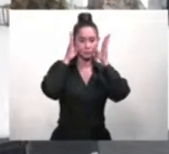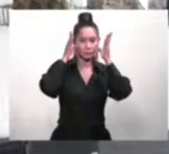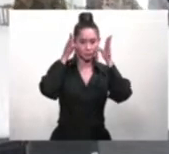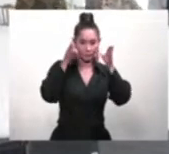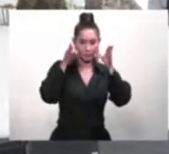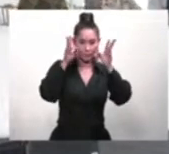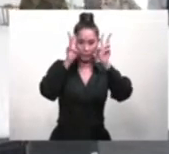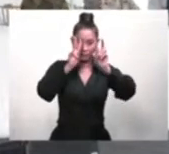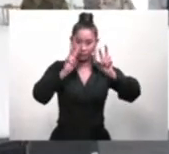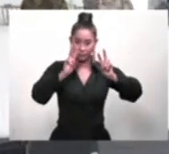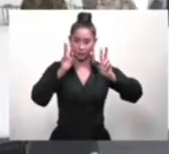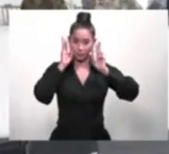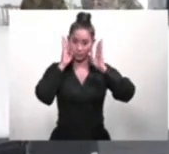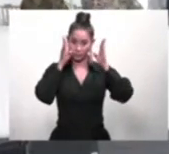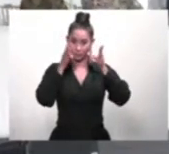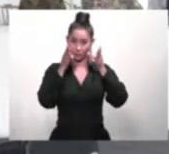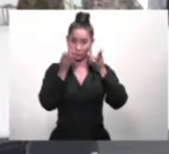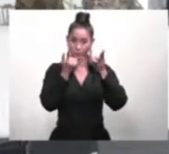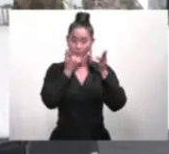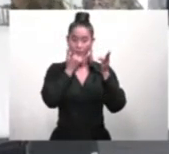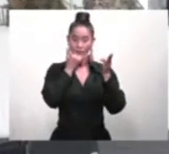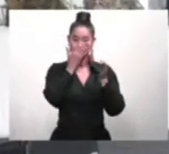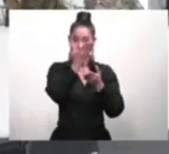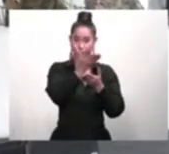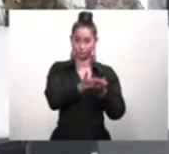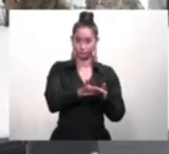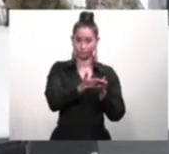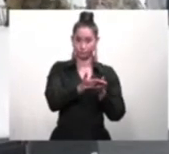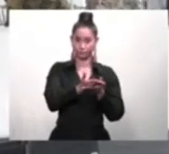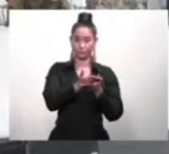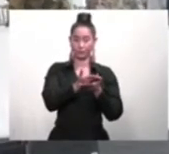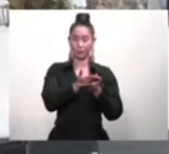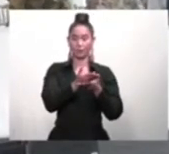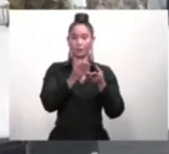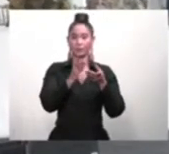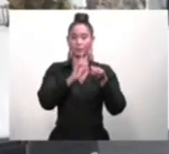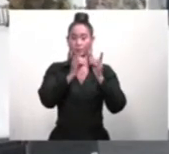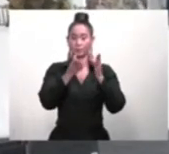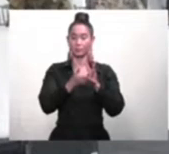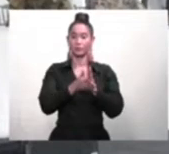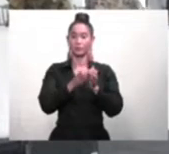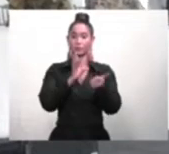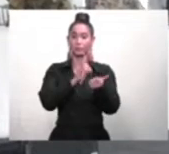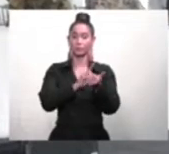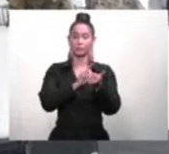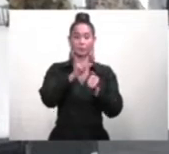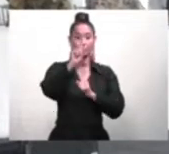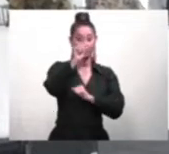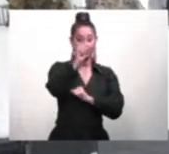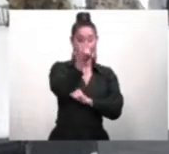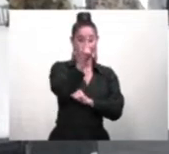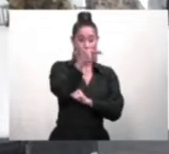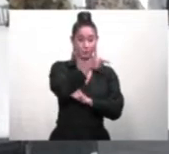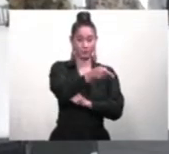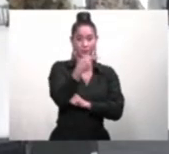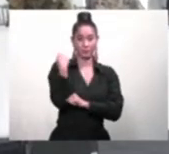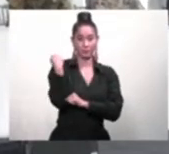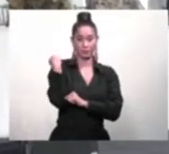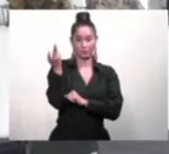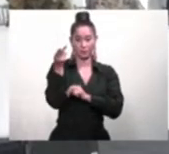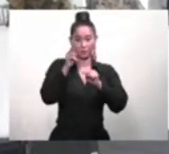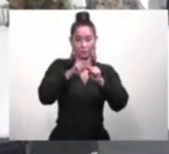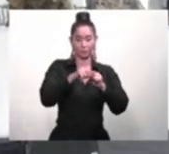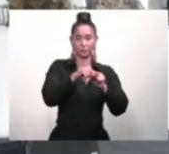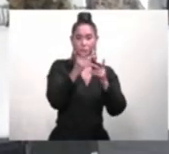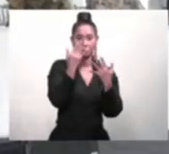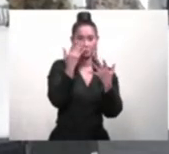coronel médico internista Ramón Familia Alcántara, subdirector médico, quien ha sido el primer dominicano vacunado contra la